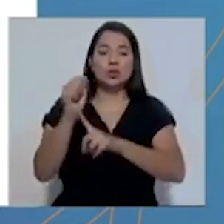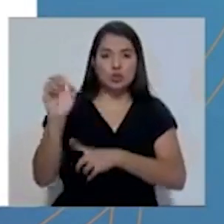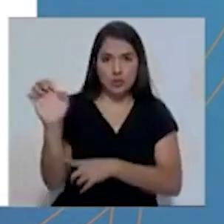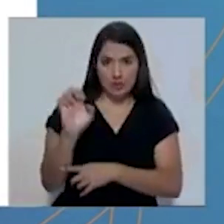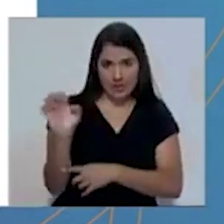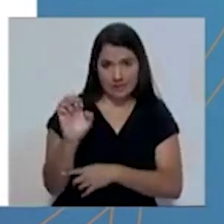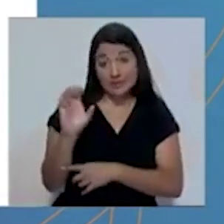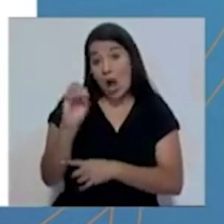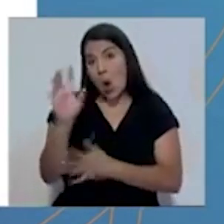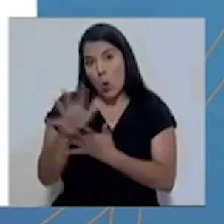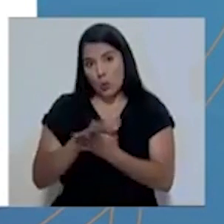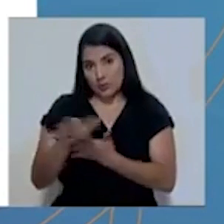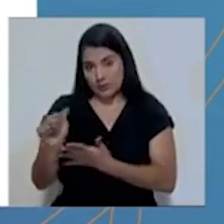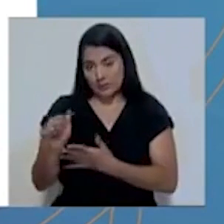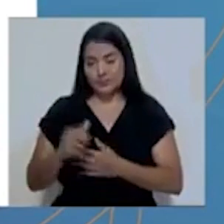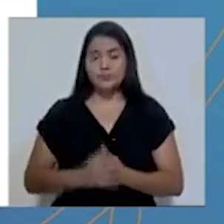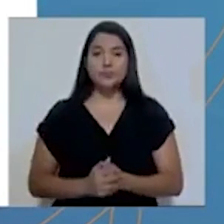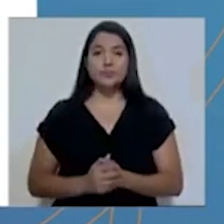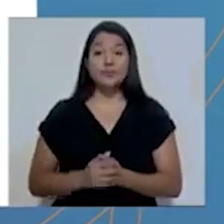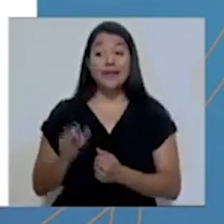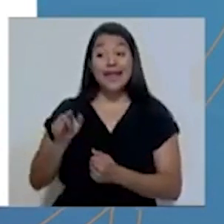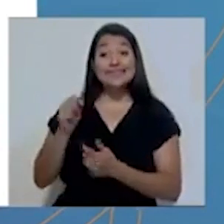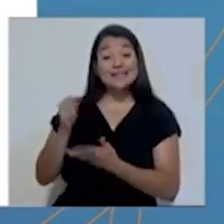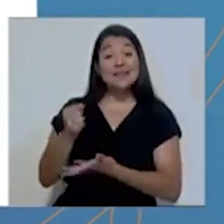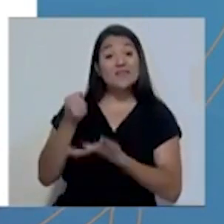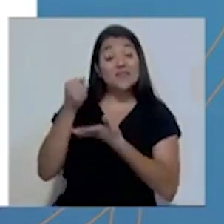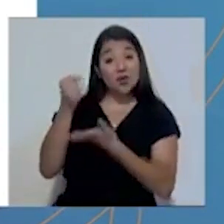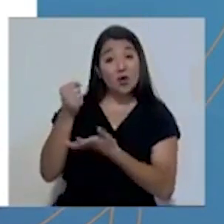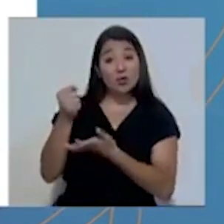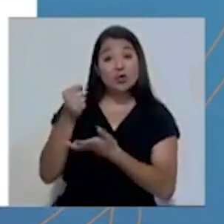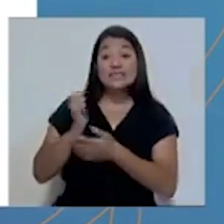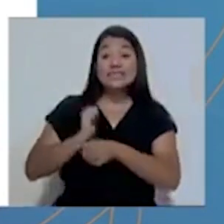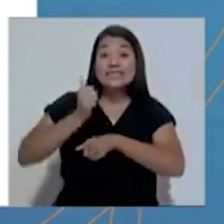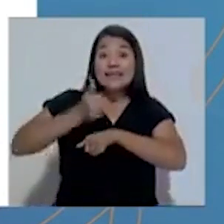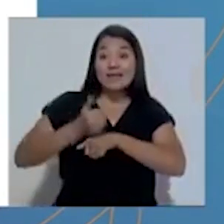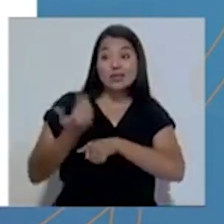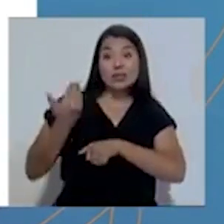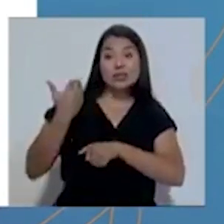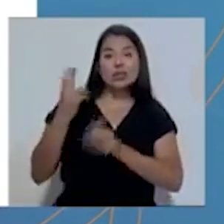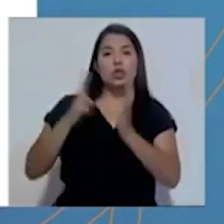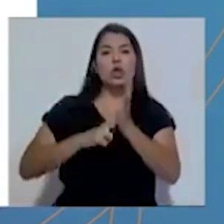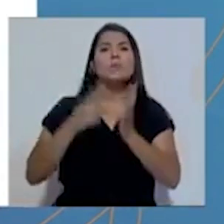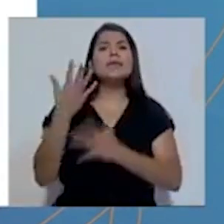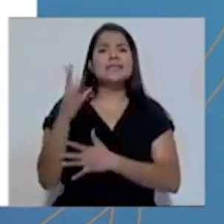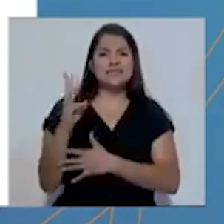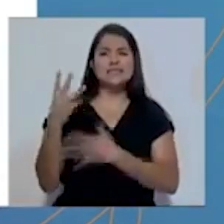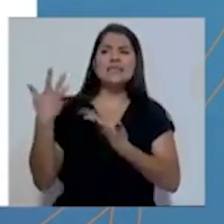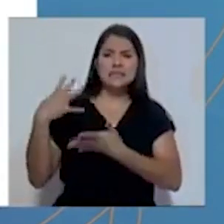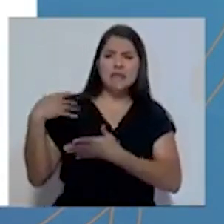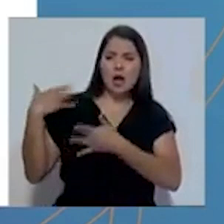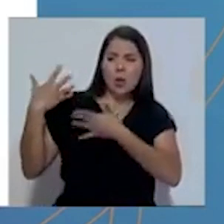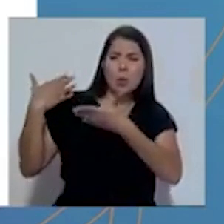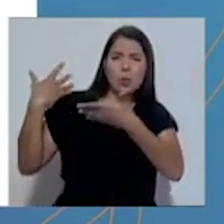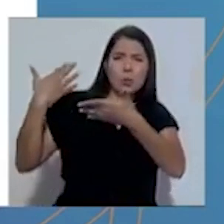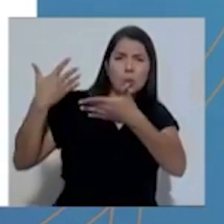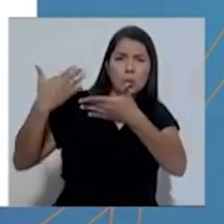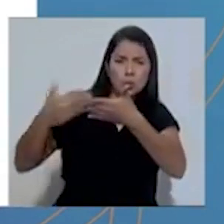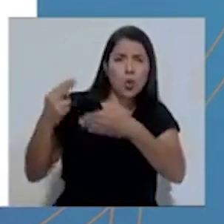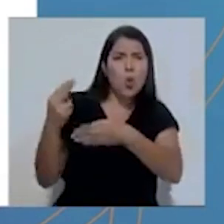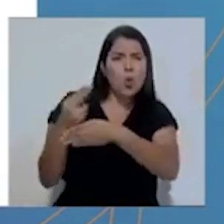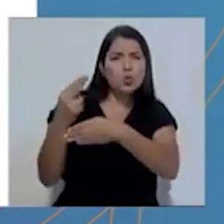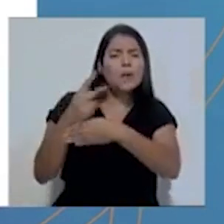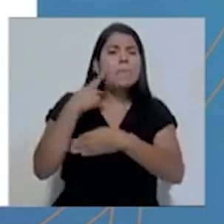incidente o desastre. El fondo se constituyó en el 2016 y se ha venido utilizando para atender diversas